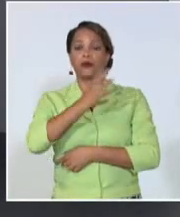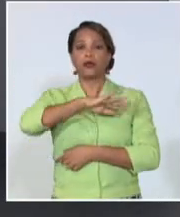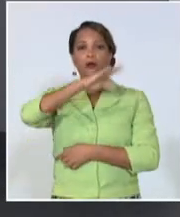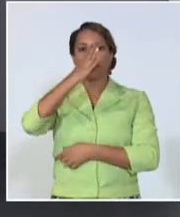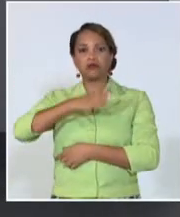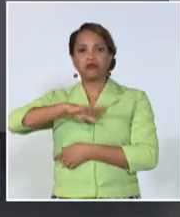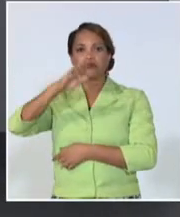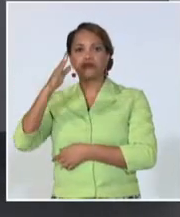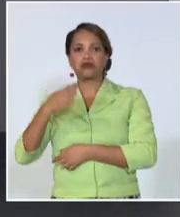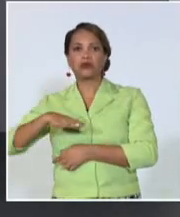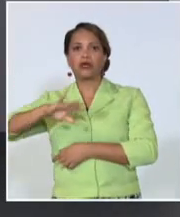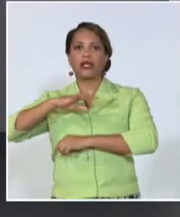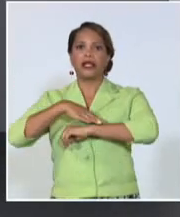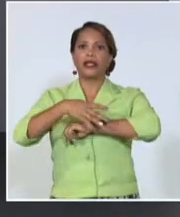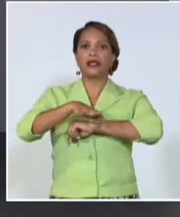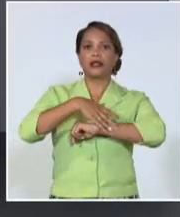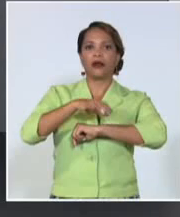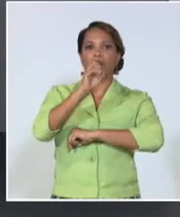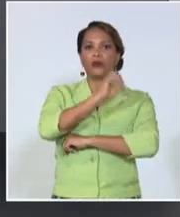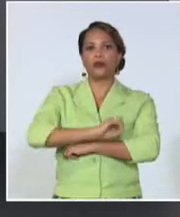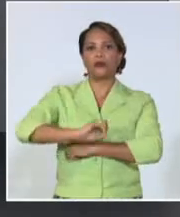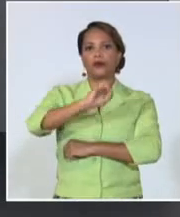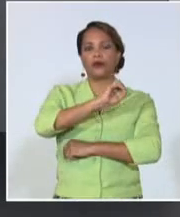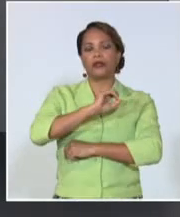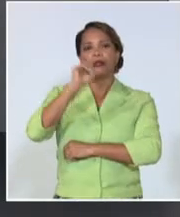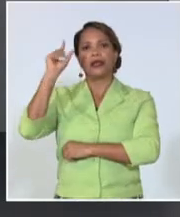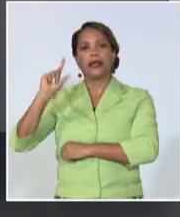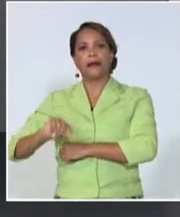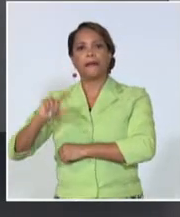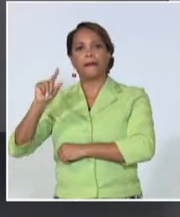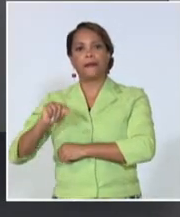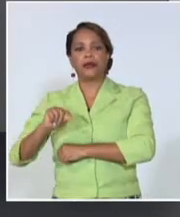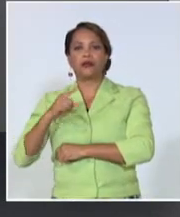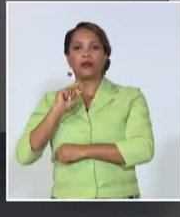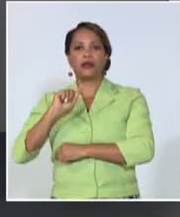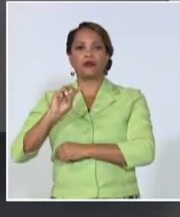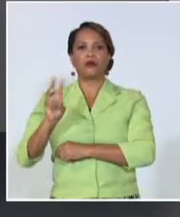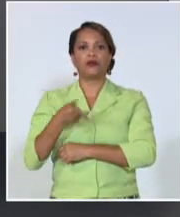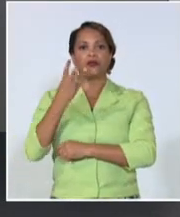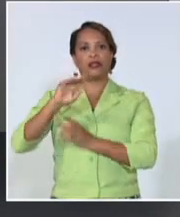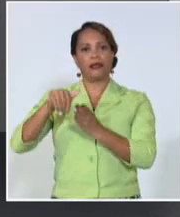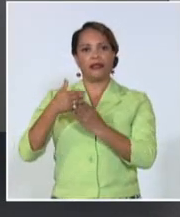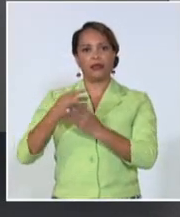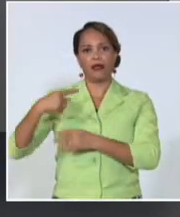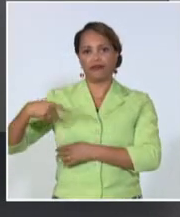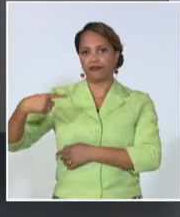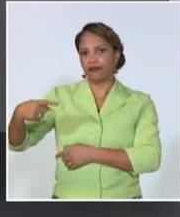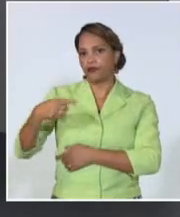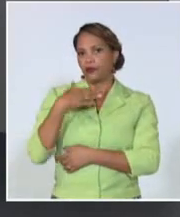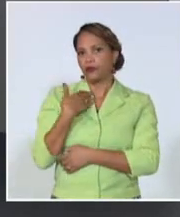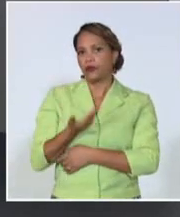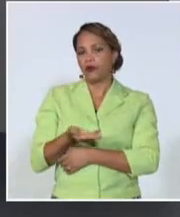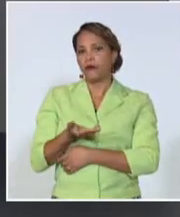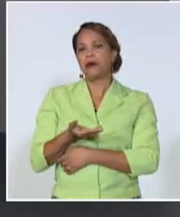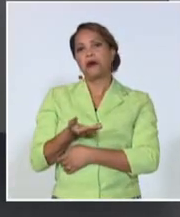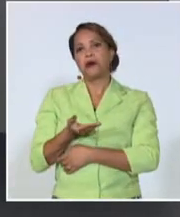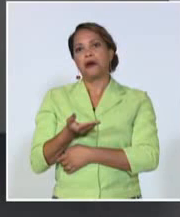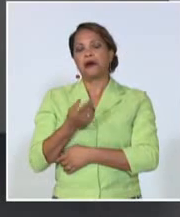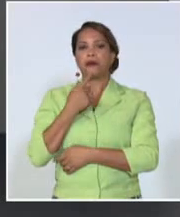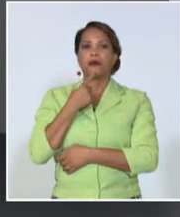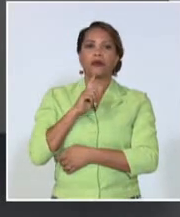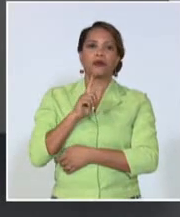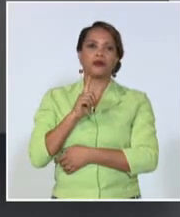costas orientales, poco oleaje en el resto de las costas. Y ya los próximos días, bueno, lo que les decía, mejorando el tiempo,